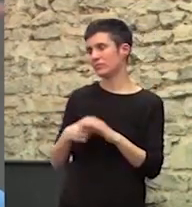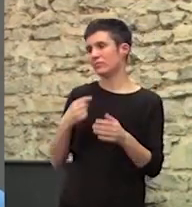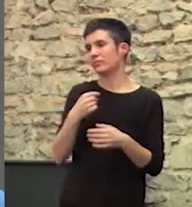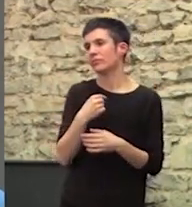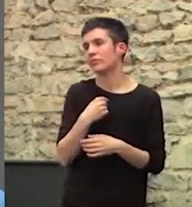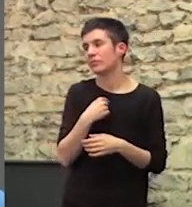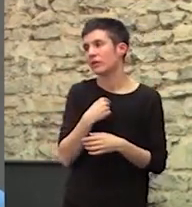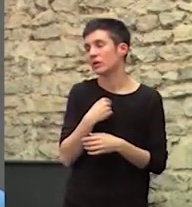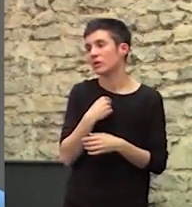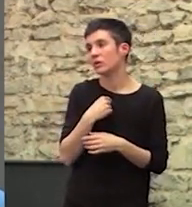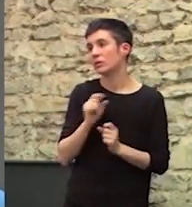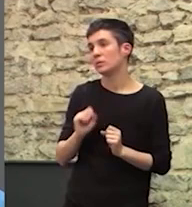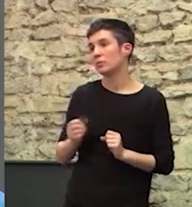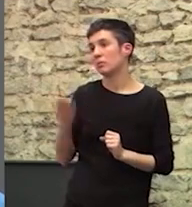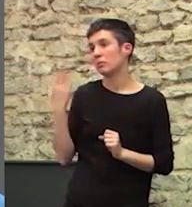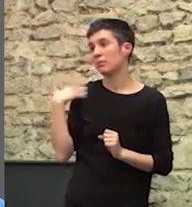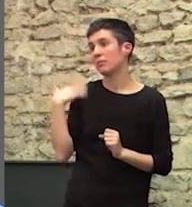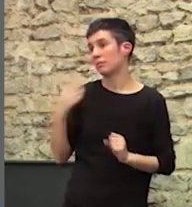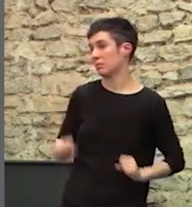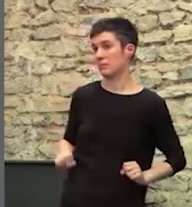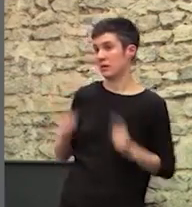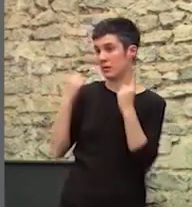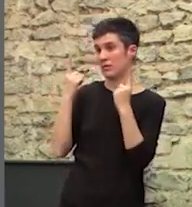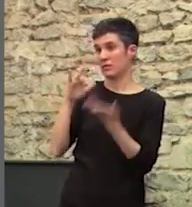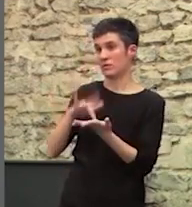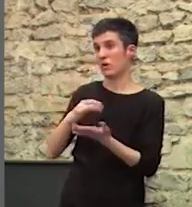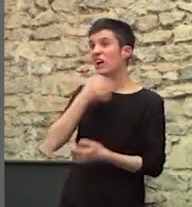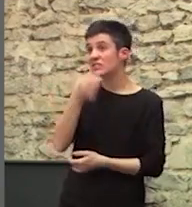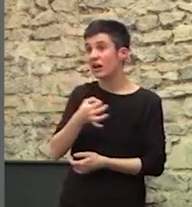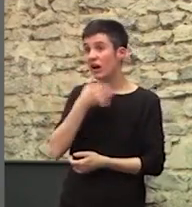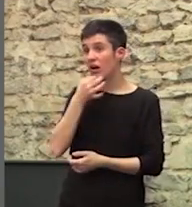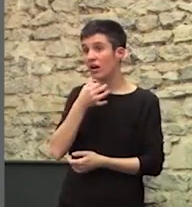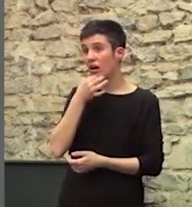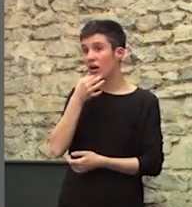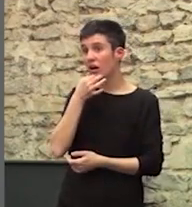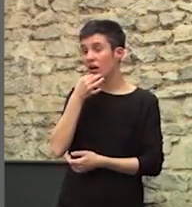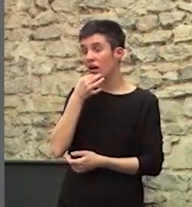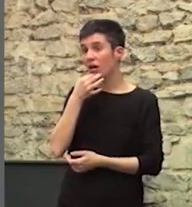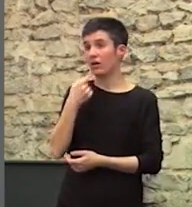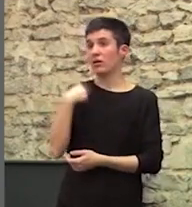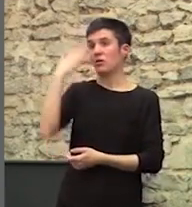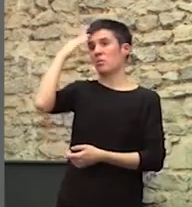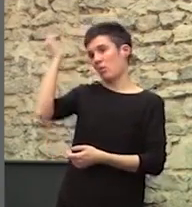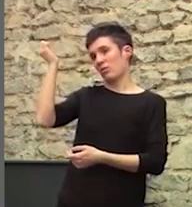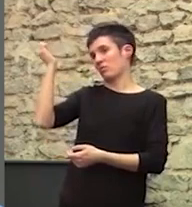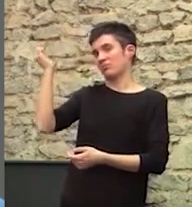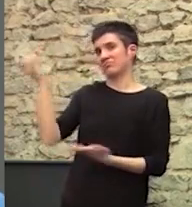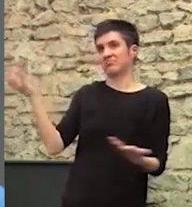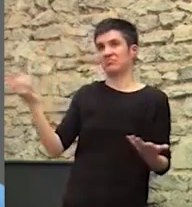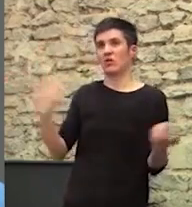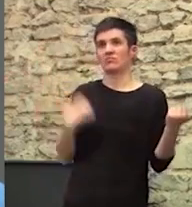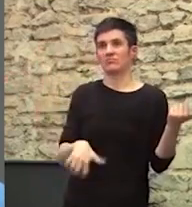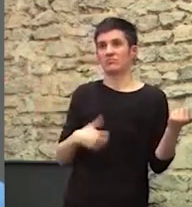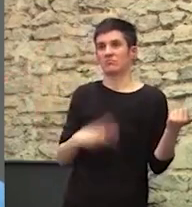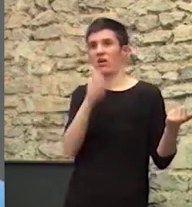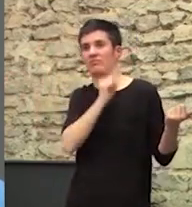llegamos a la primera vez a una a una charla y me acuerdo que yo pues nada me tocaba